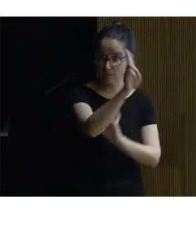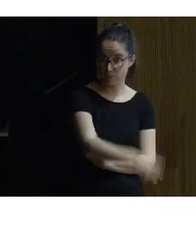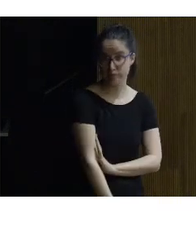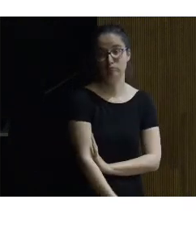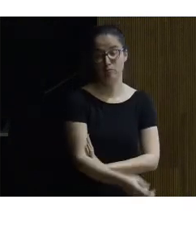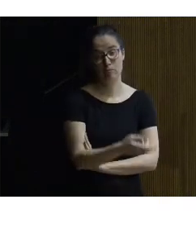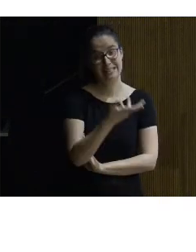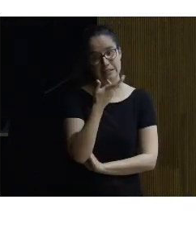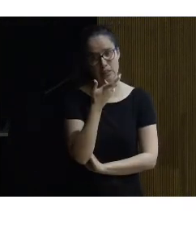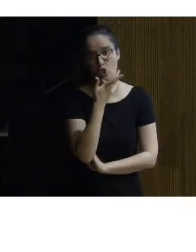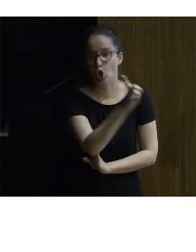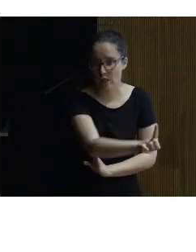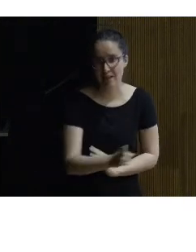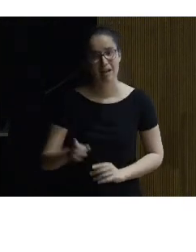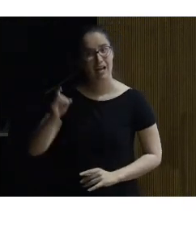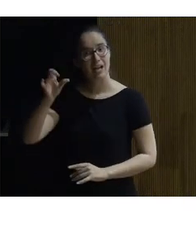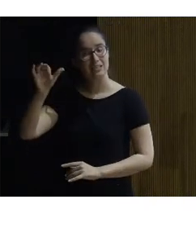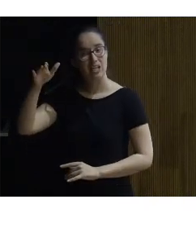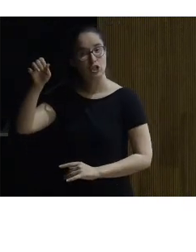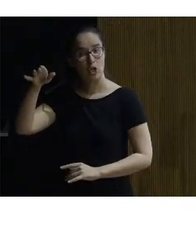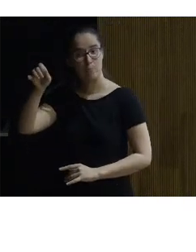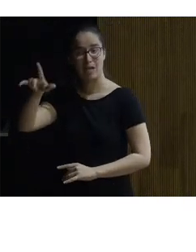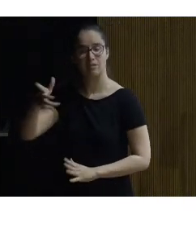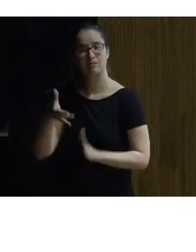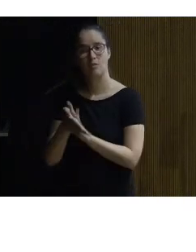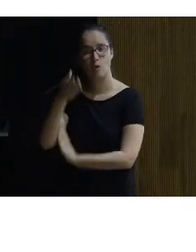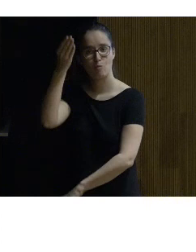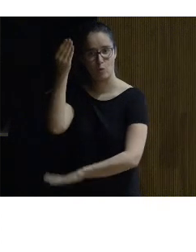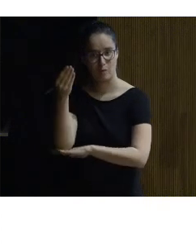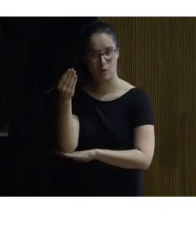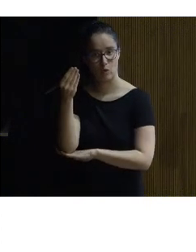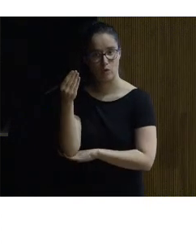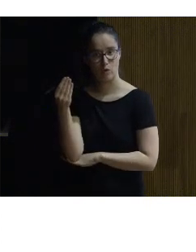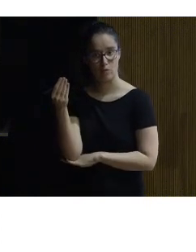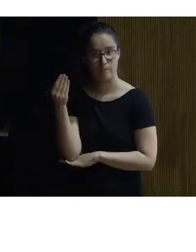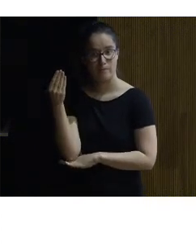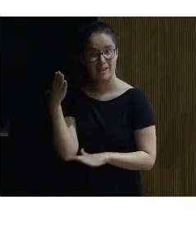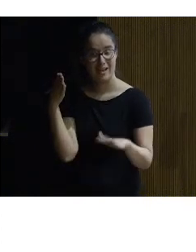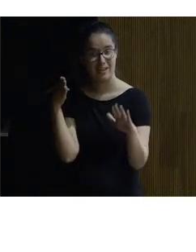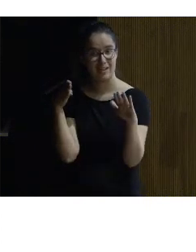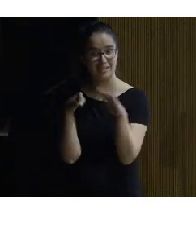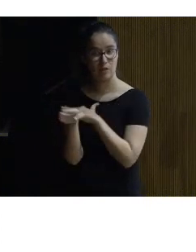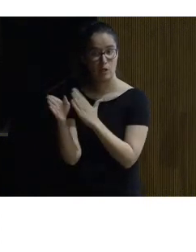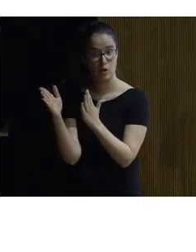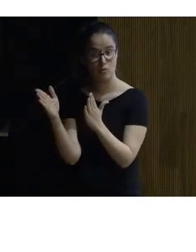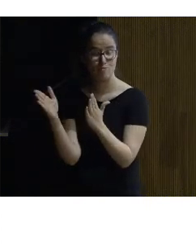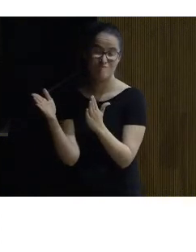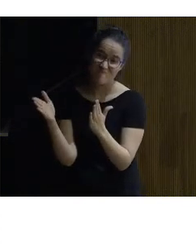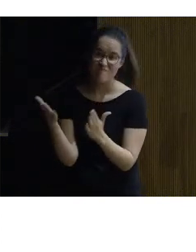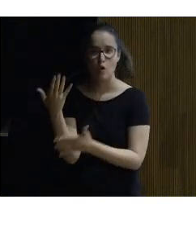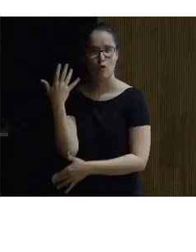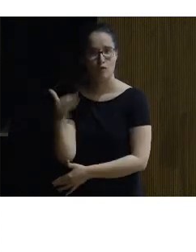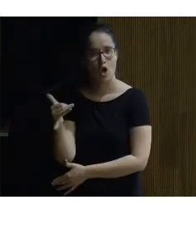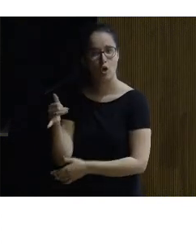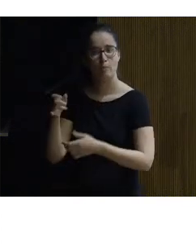que no lo conozcan y la Saint-Chapelle pues es un monumento que no tiene accesibilidad como todos quisiéramos pero